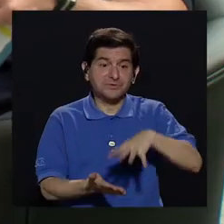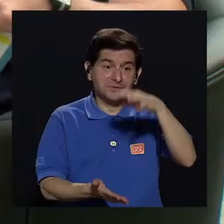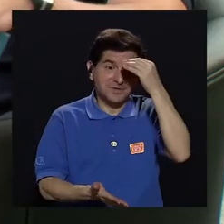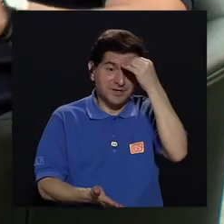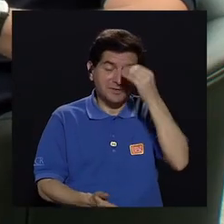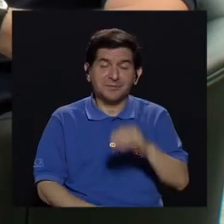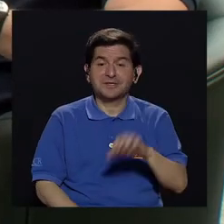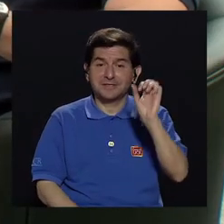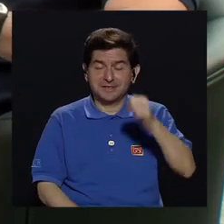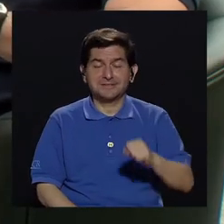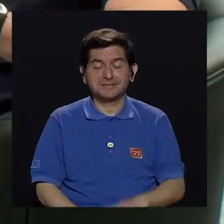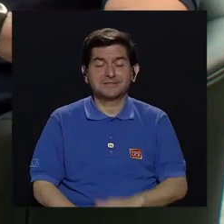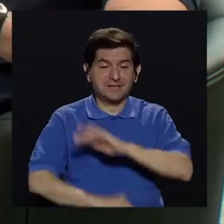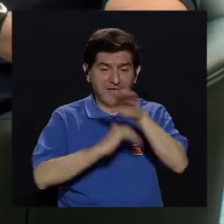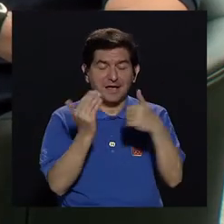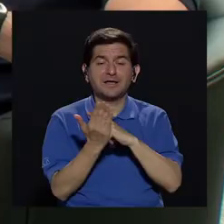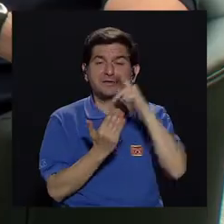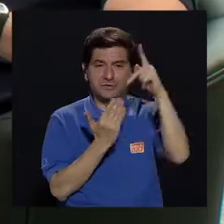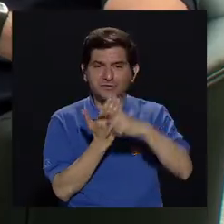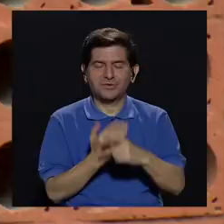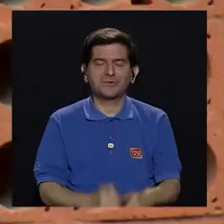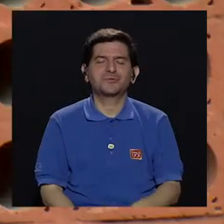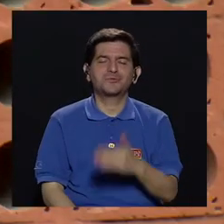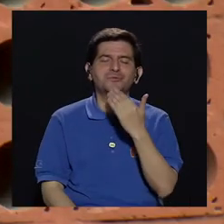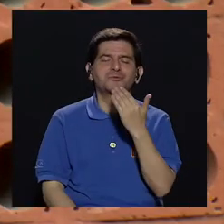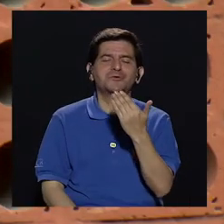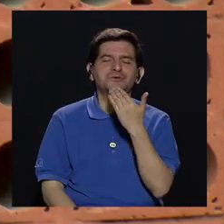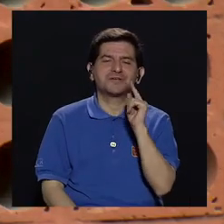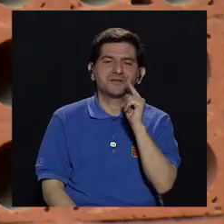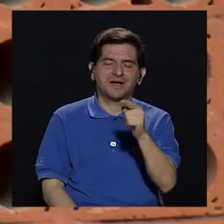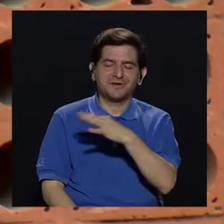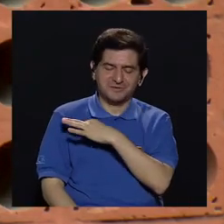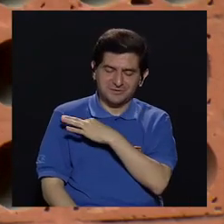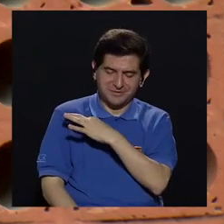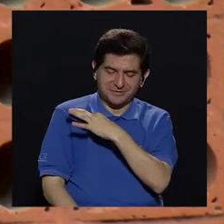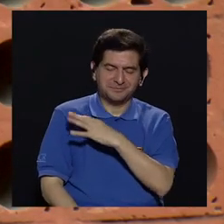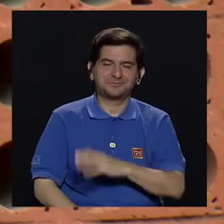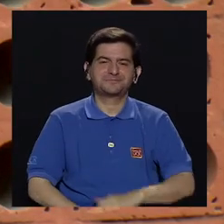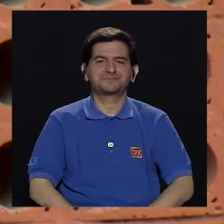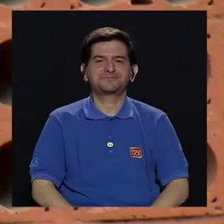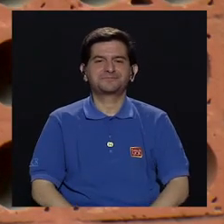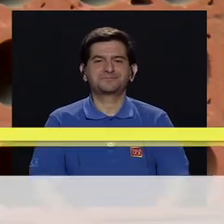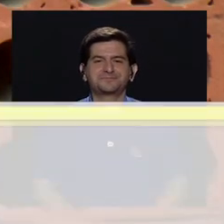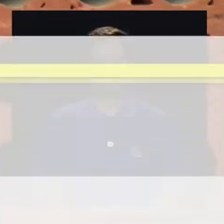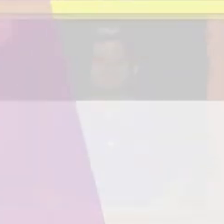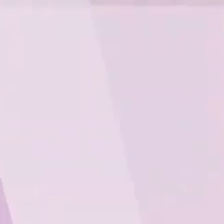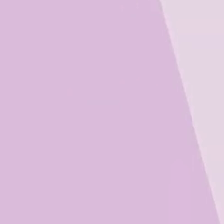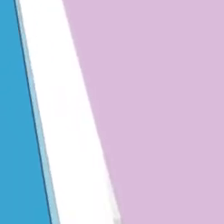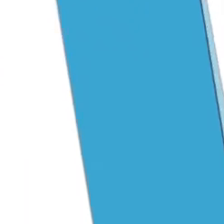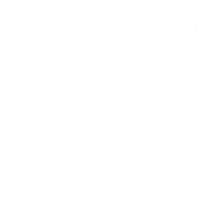aprendemos, como en cada uno de nuestros programas. Muchísimas gracias a ustedes por la invitación. Gracias.